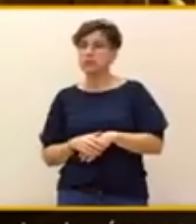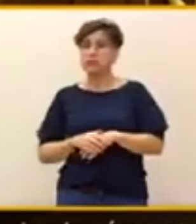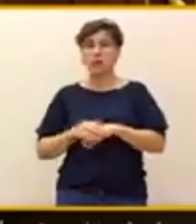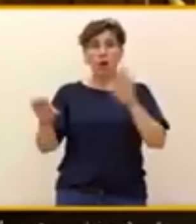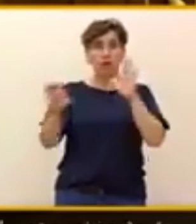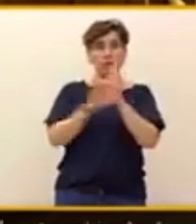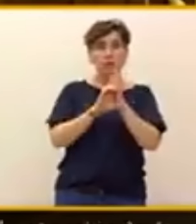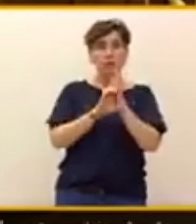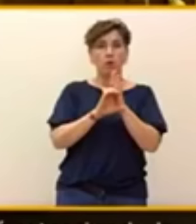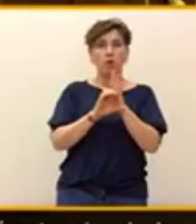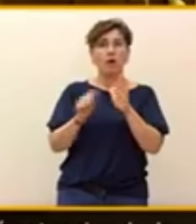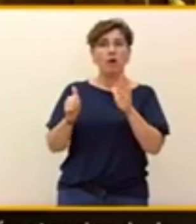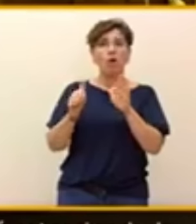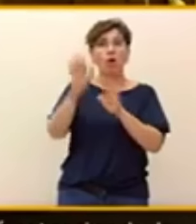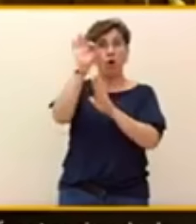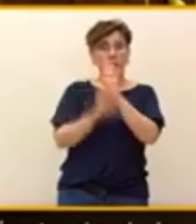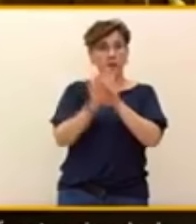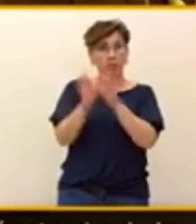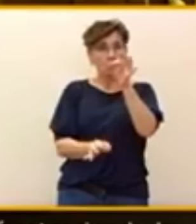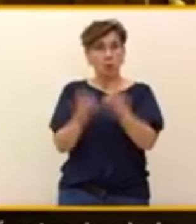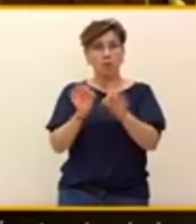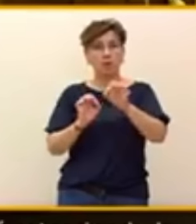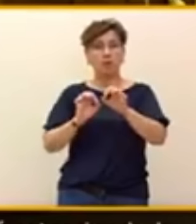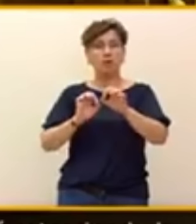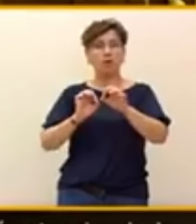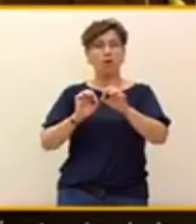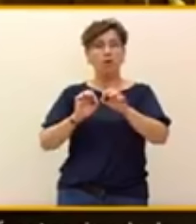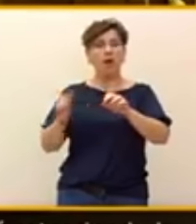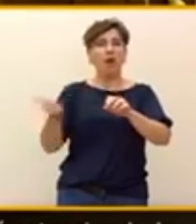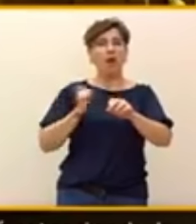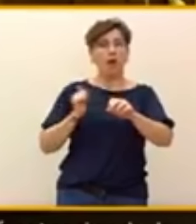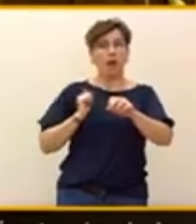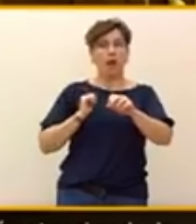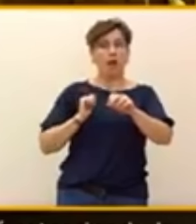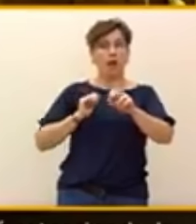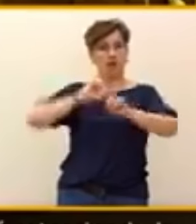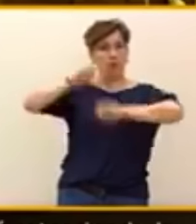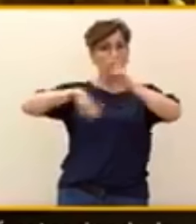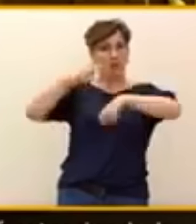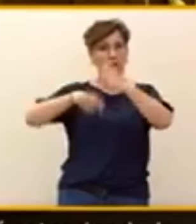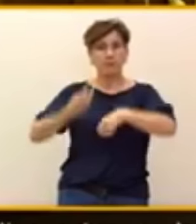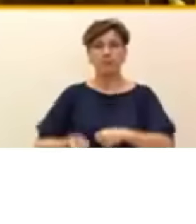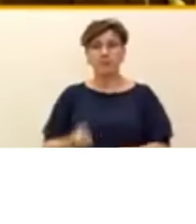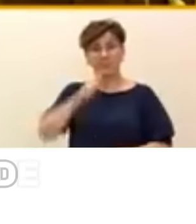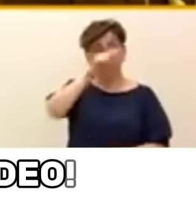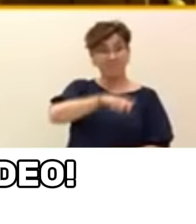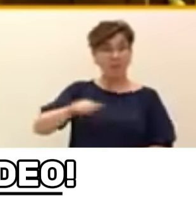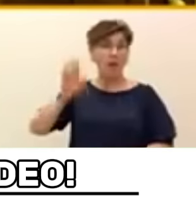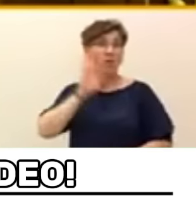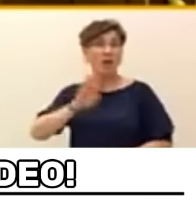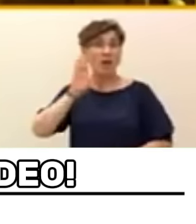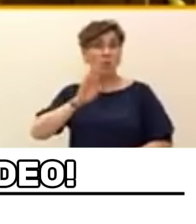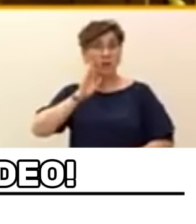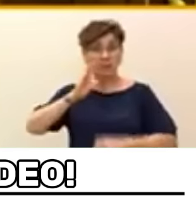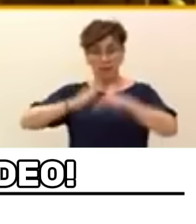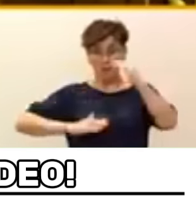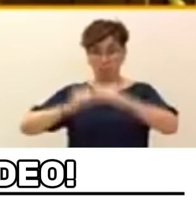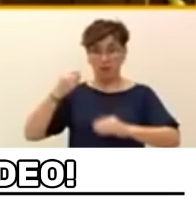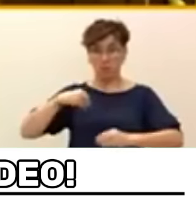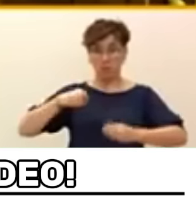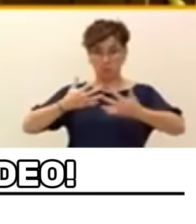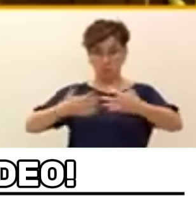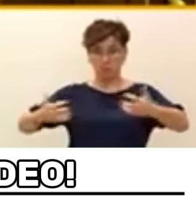Cómo los delincuentes son los que redactan las leyes, que luego borran sus delitos. Cómo los heredos políticos de ETA